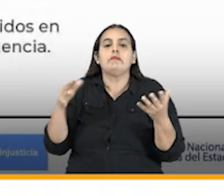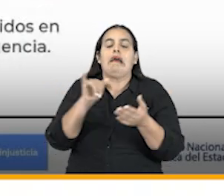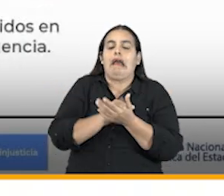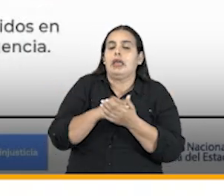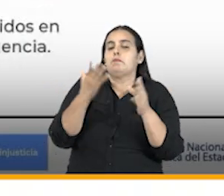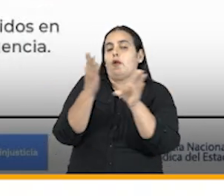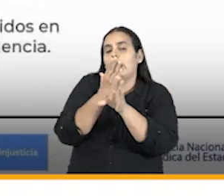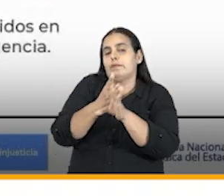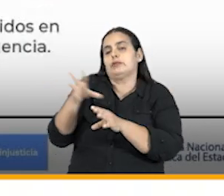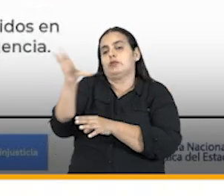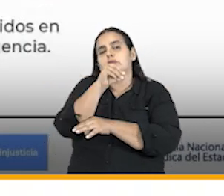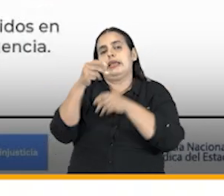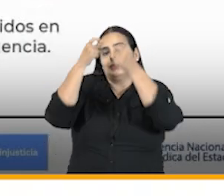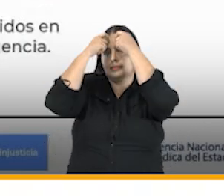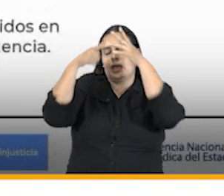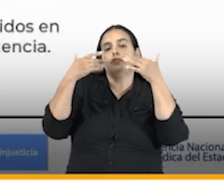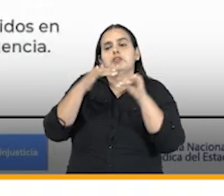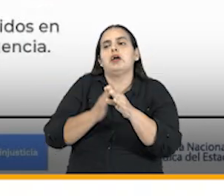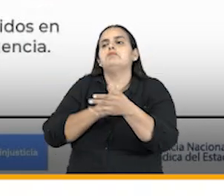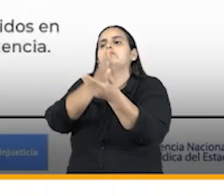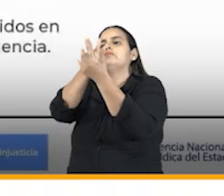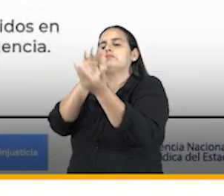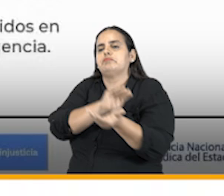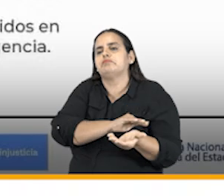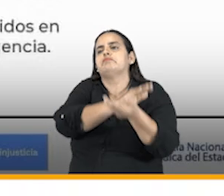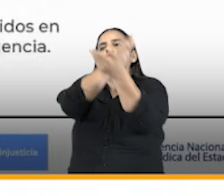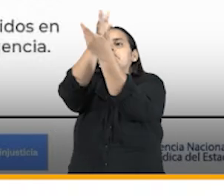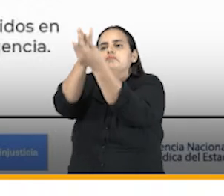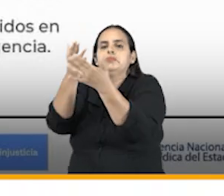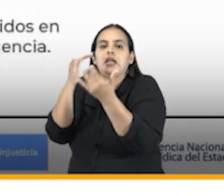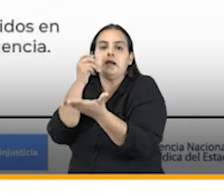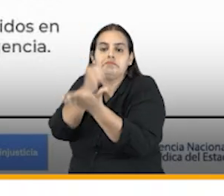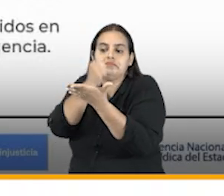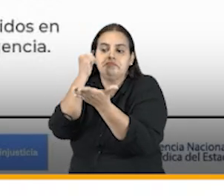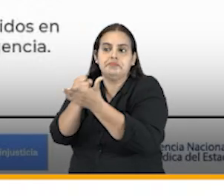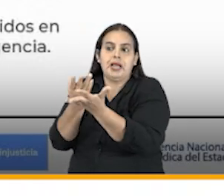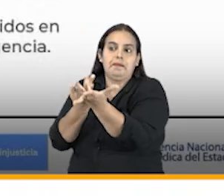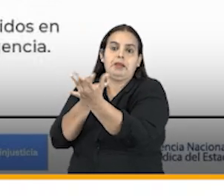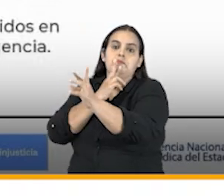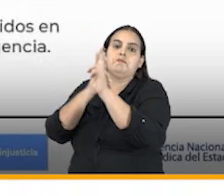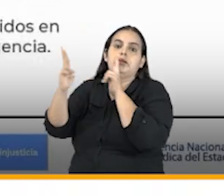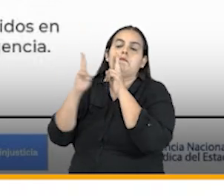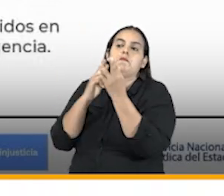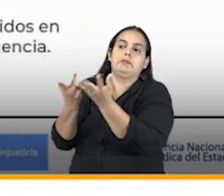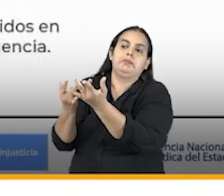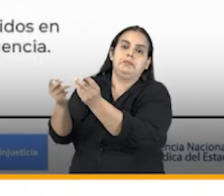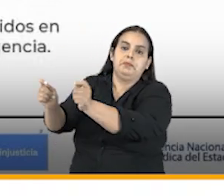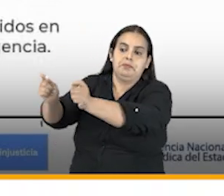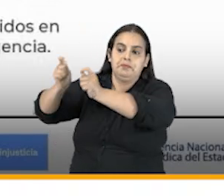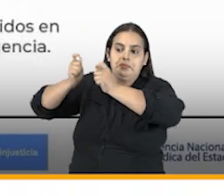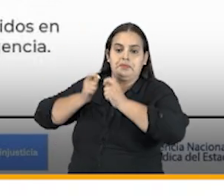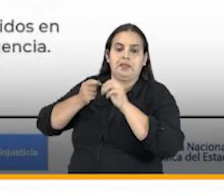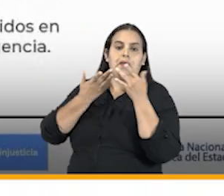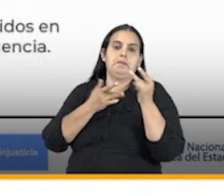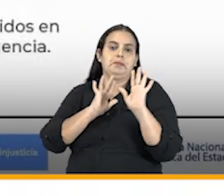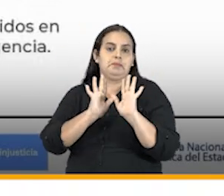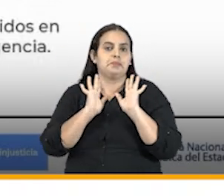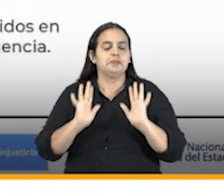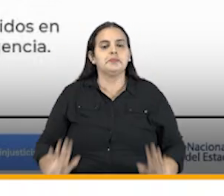onerosa ya radicamos ese concepto en la Corte Constitucional y esperamos pues un pronunciamiento de esta corporación